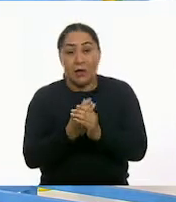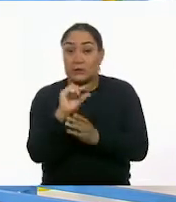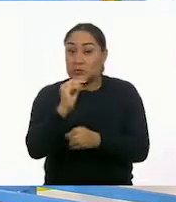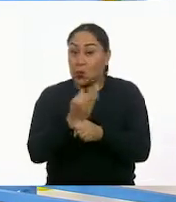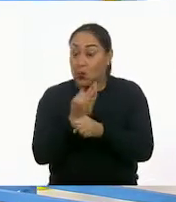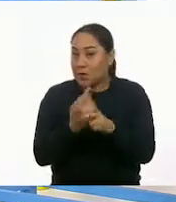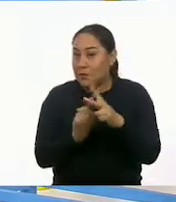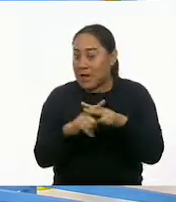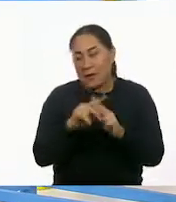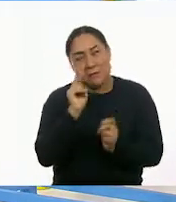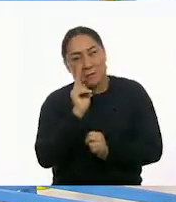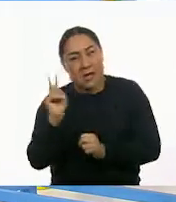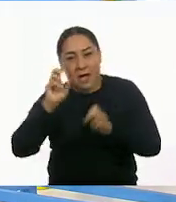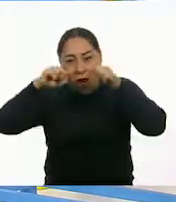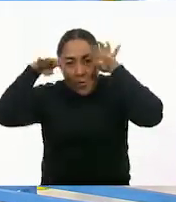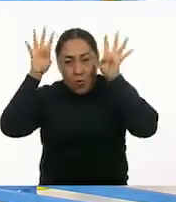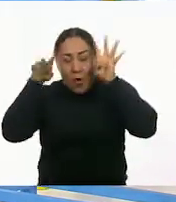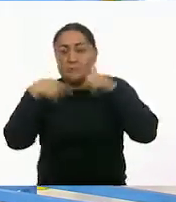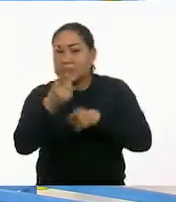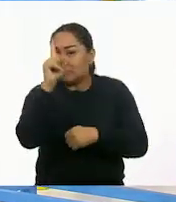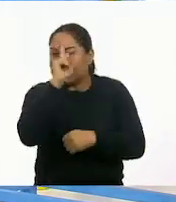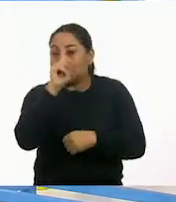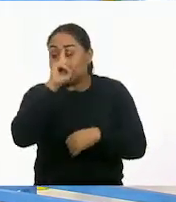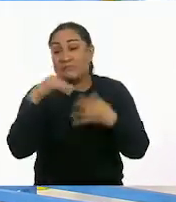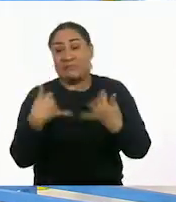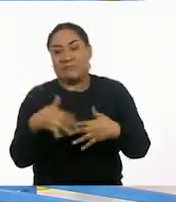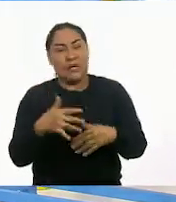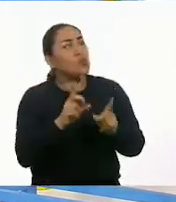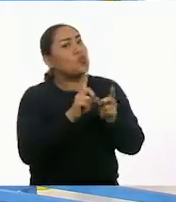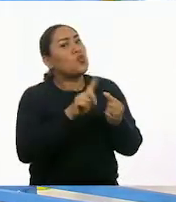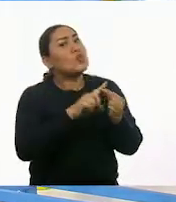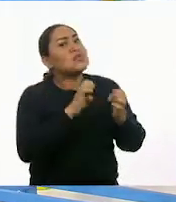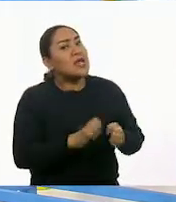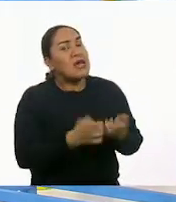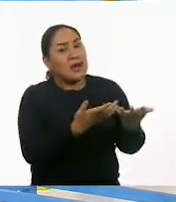Listo porque tiene una recomendación muy importante quedarnos. ¿Dónde estás Ajo Listo?